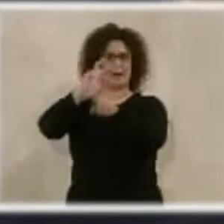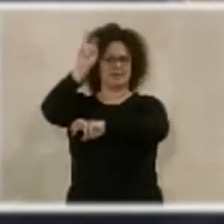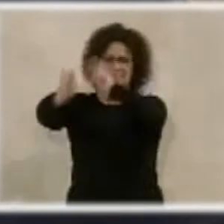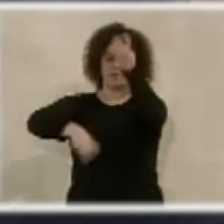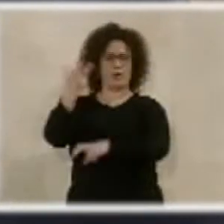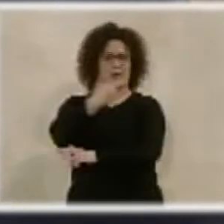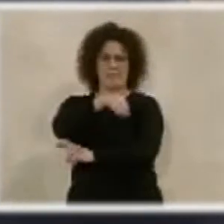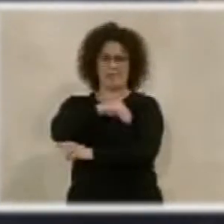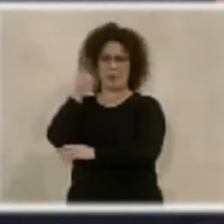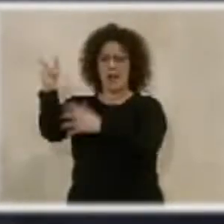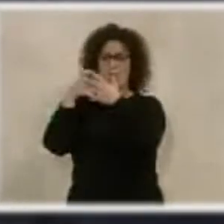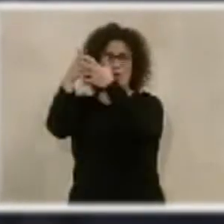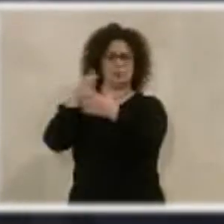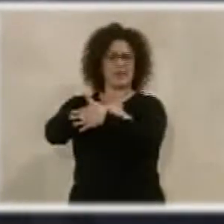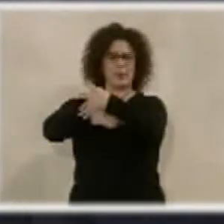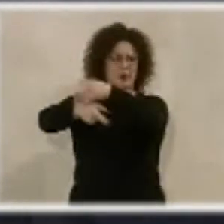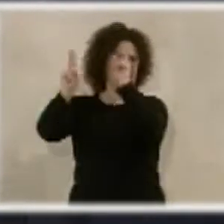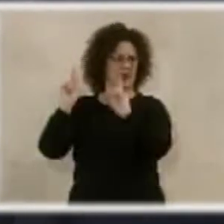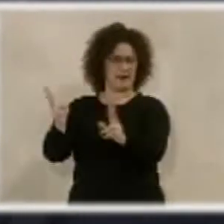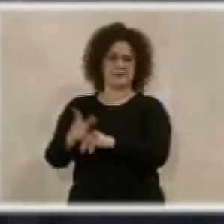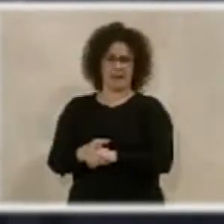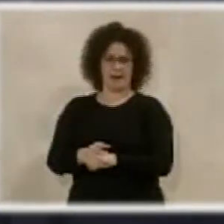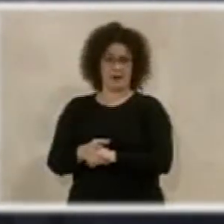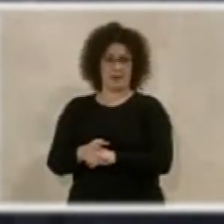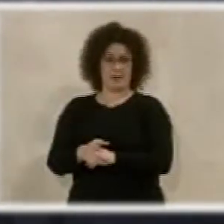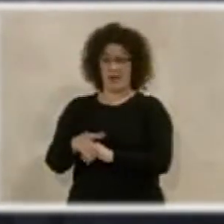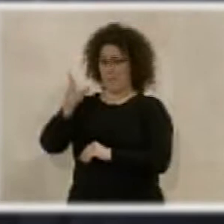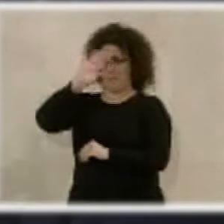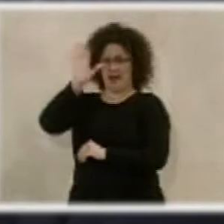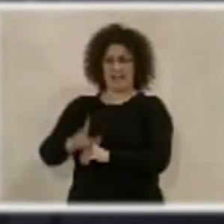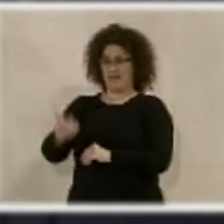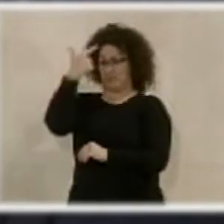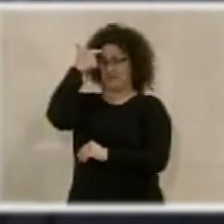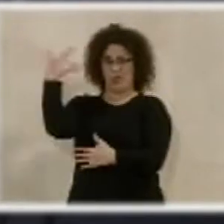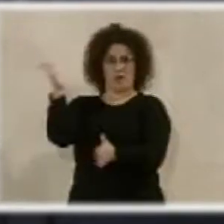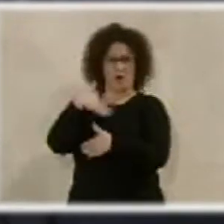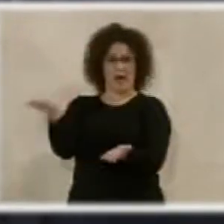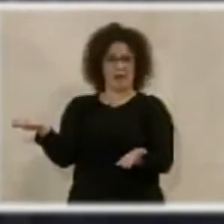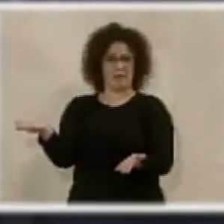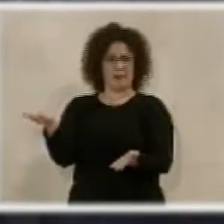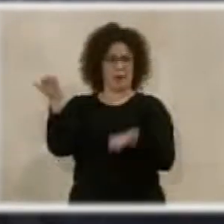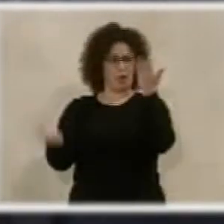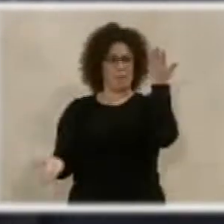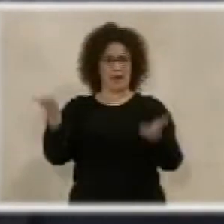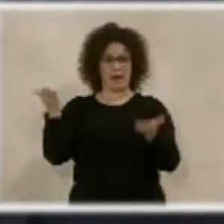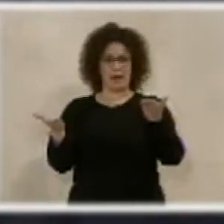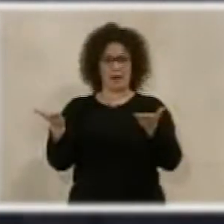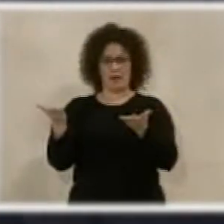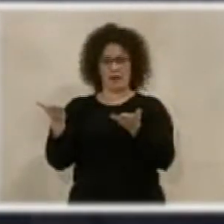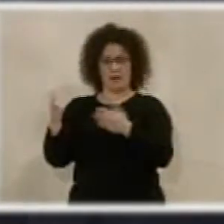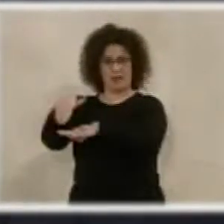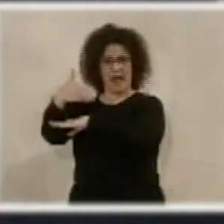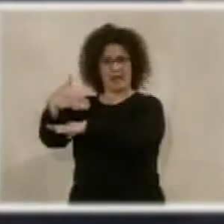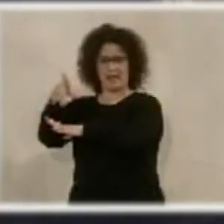lucha por la democracia y la libertad. Me parece demencial que compare usted la calle de Dolores